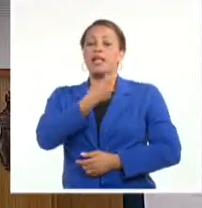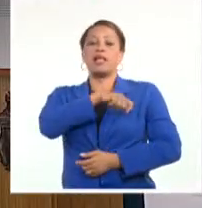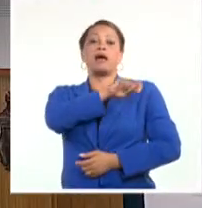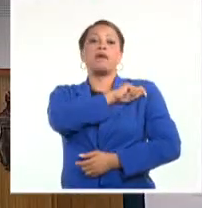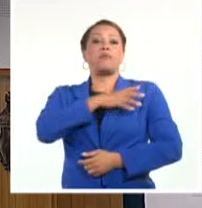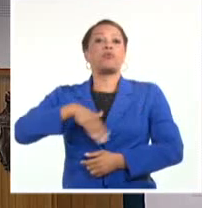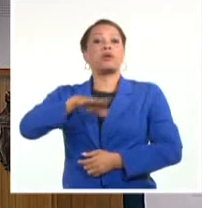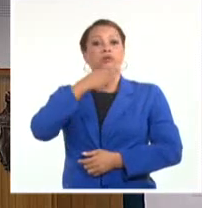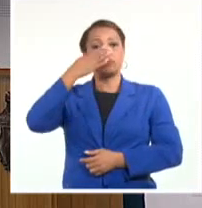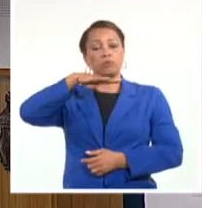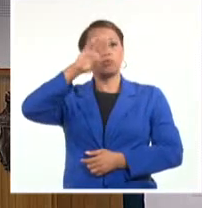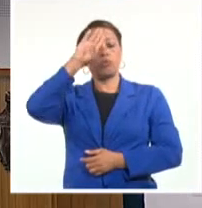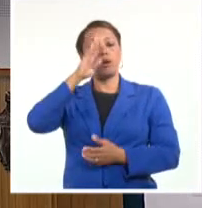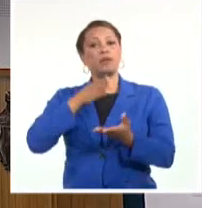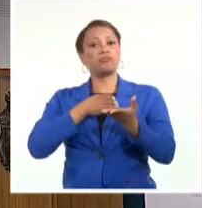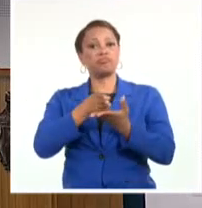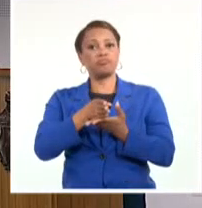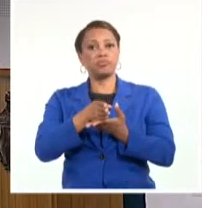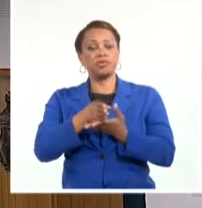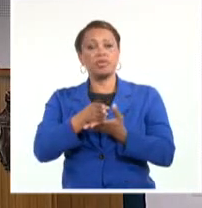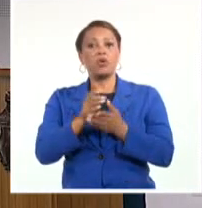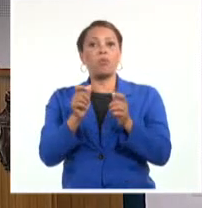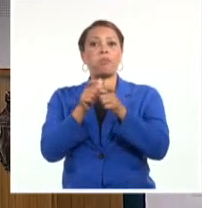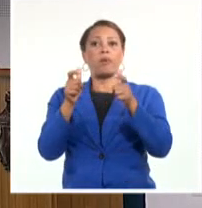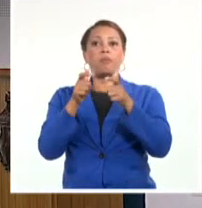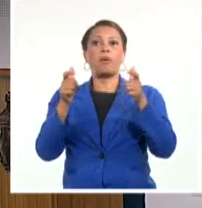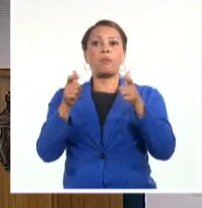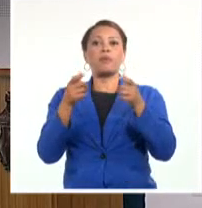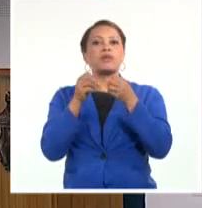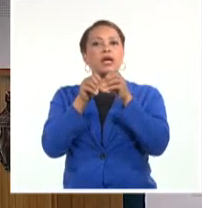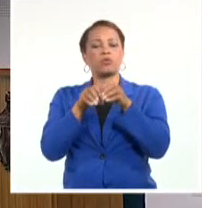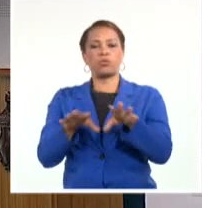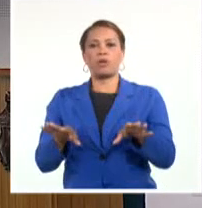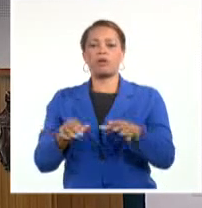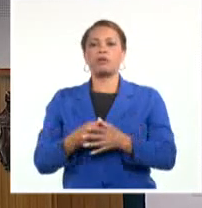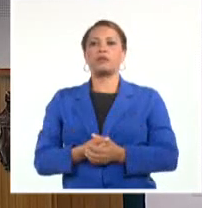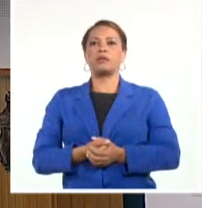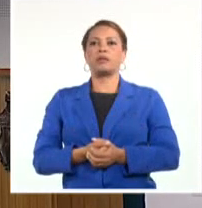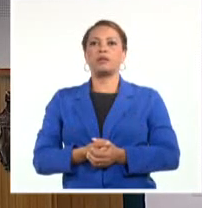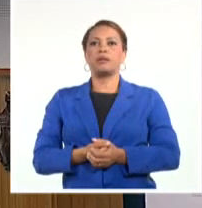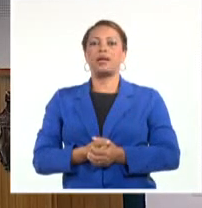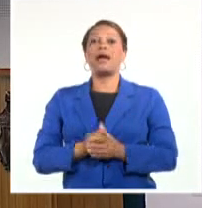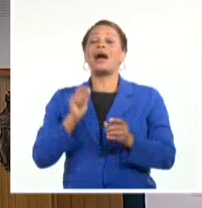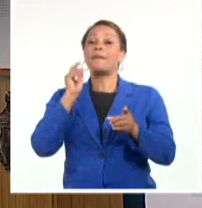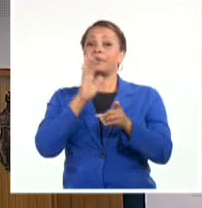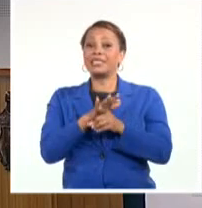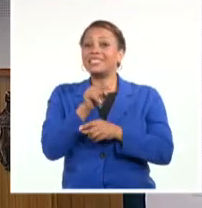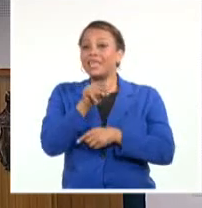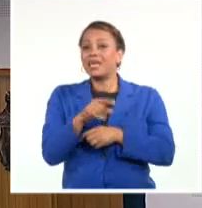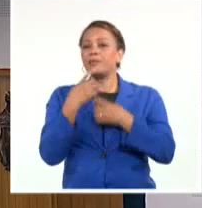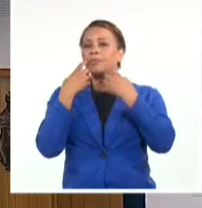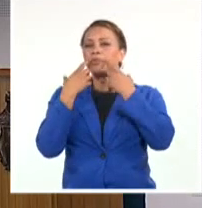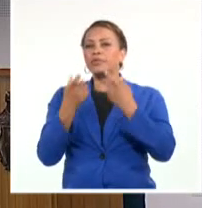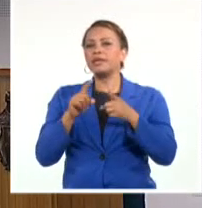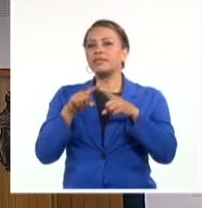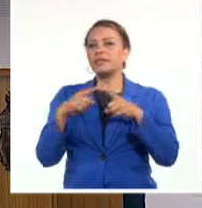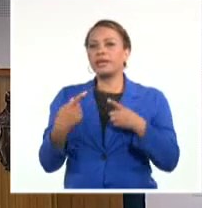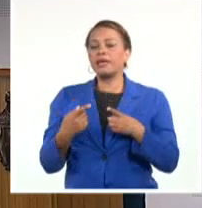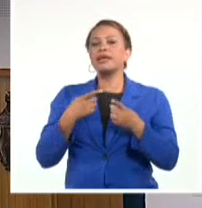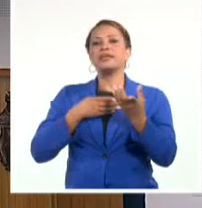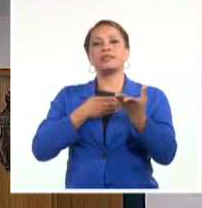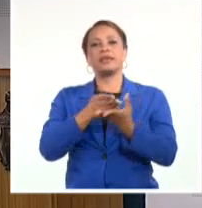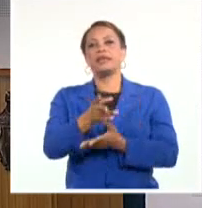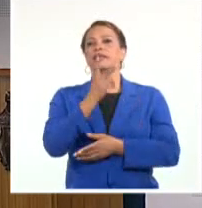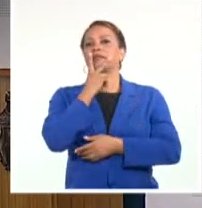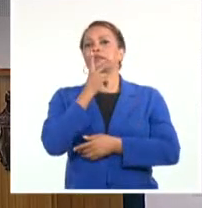cubana mantiene un decrecimiento natural, de ahí la importancia de continuar atendiendo